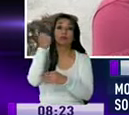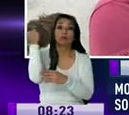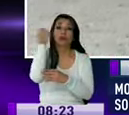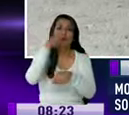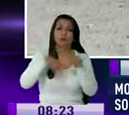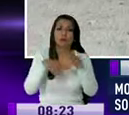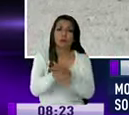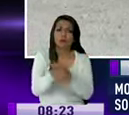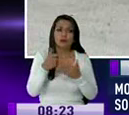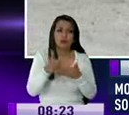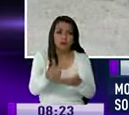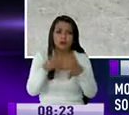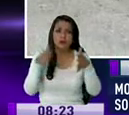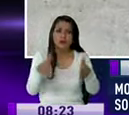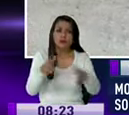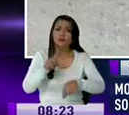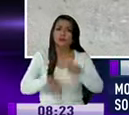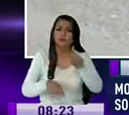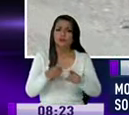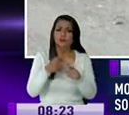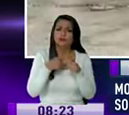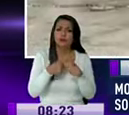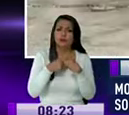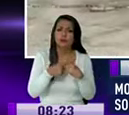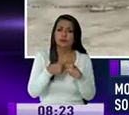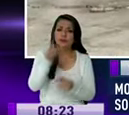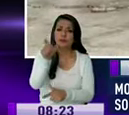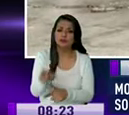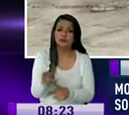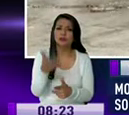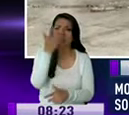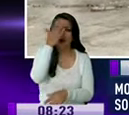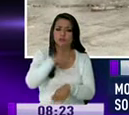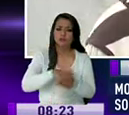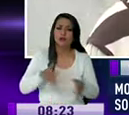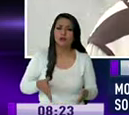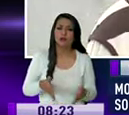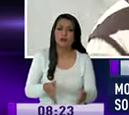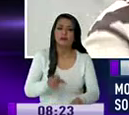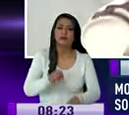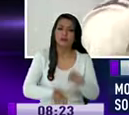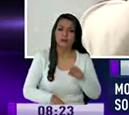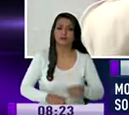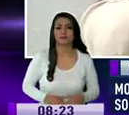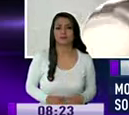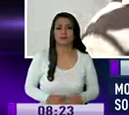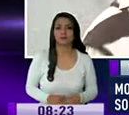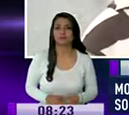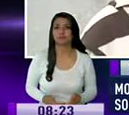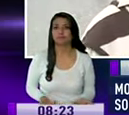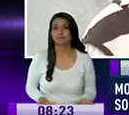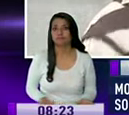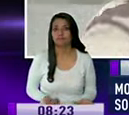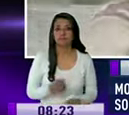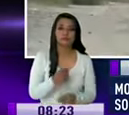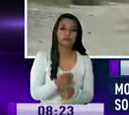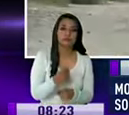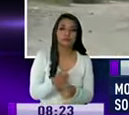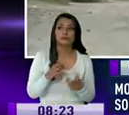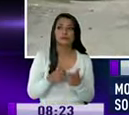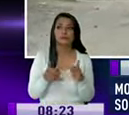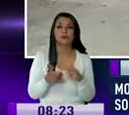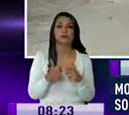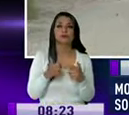ambulancia a brindar auxilio rápidamente a una persona ¿por qué? porque las calles están en mal estado así que causan múltiples